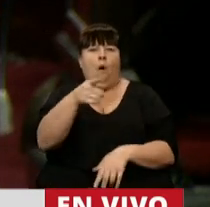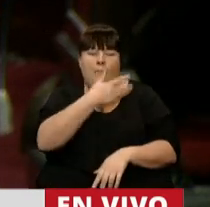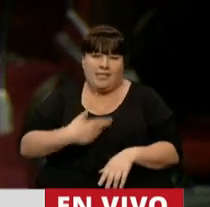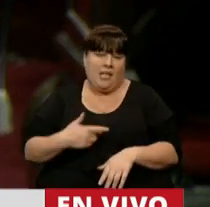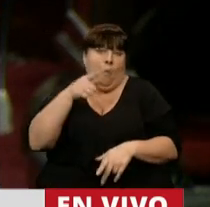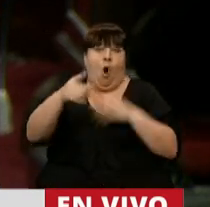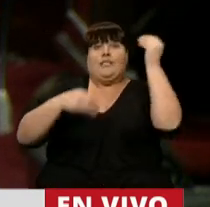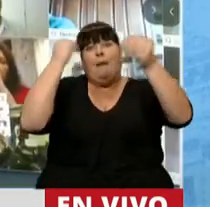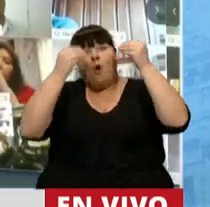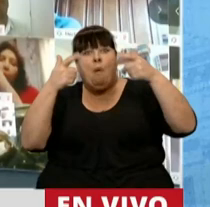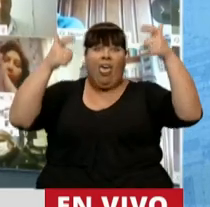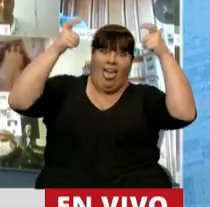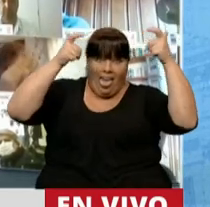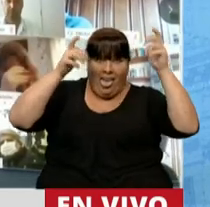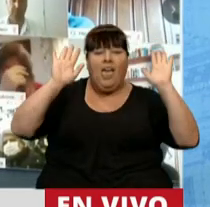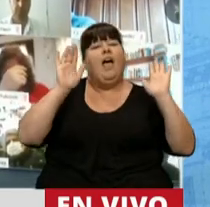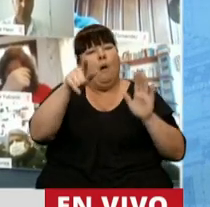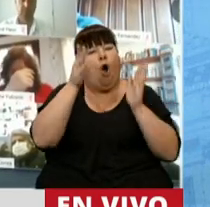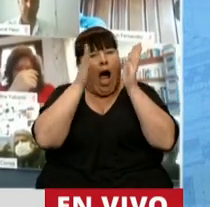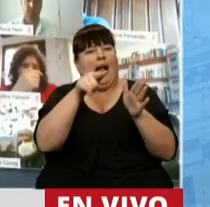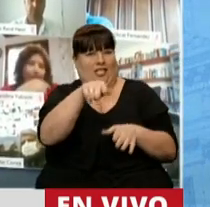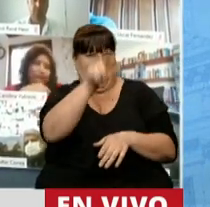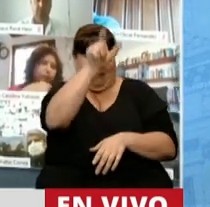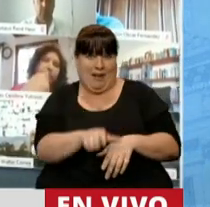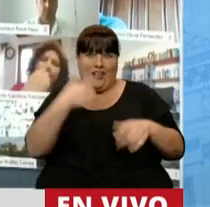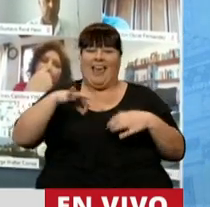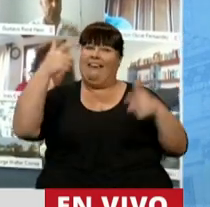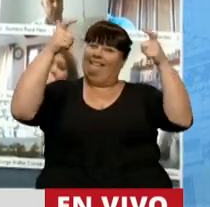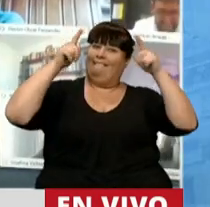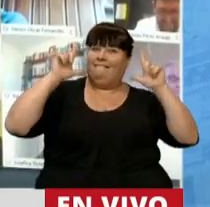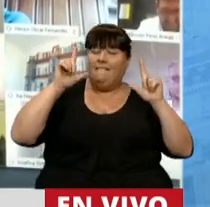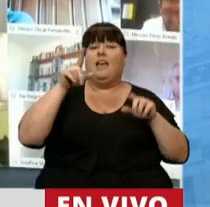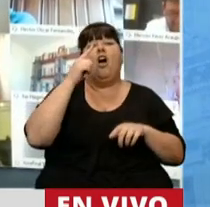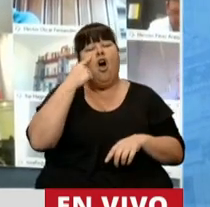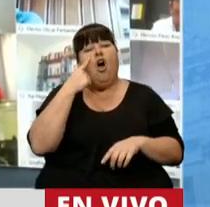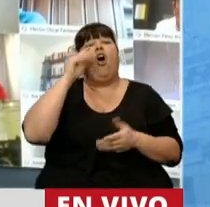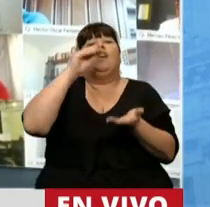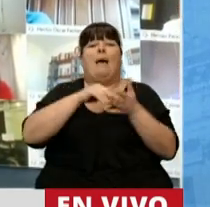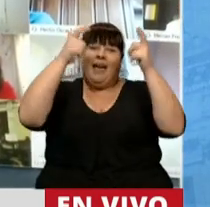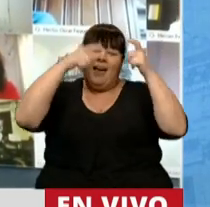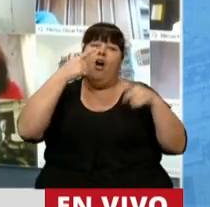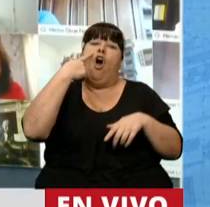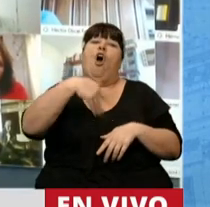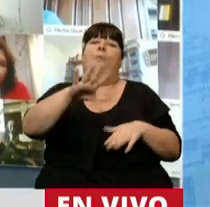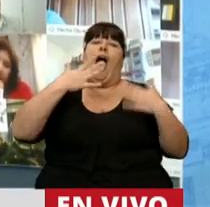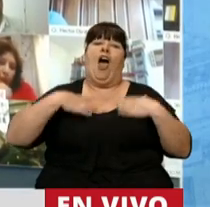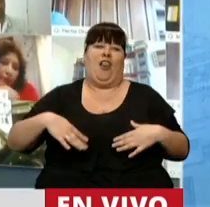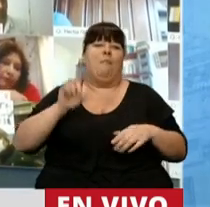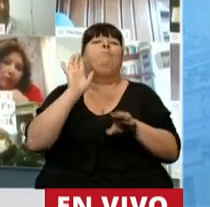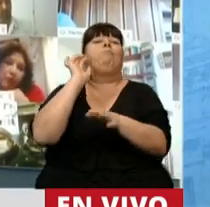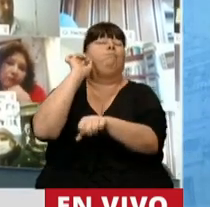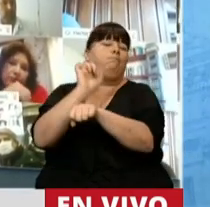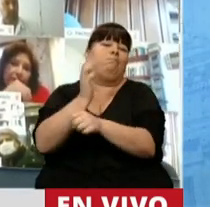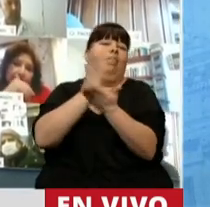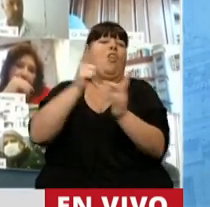Presidente, ya que le preocupan las coronitas, ocúpese de esa y trate de evitar que, además de la coronita, le pongamos un traje de impunidad